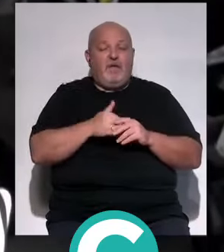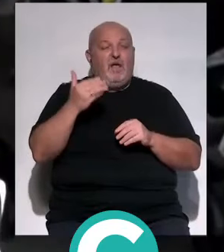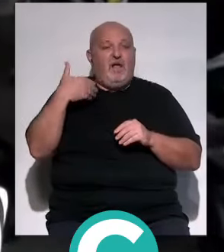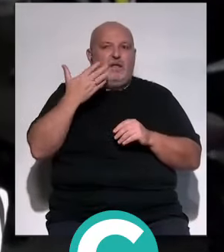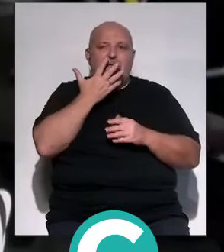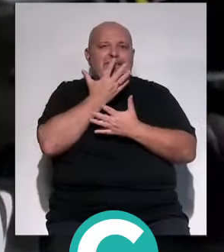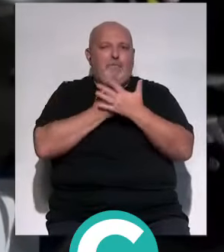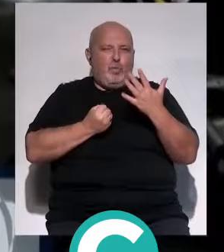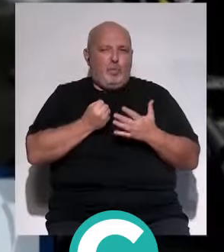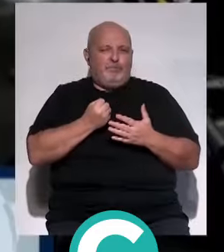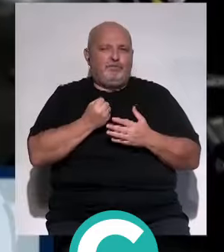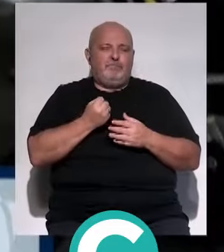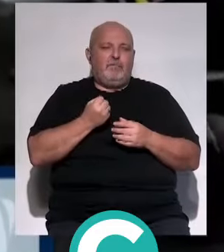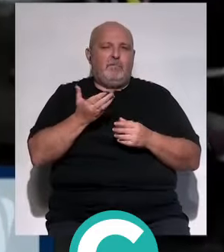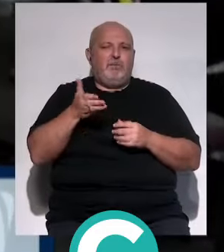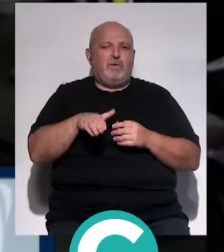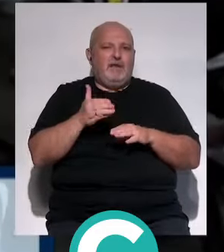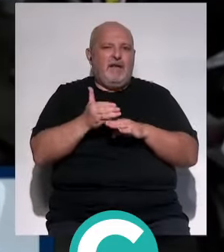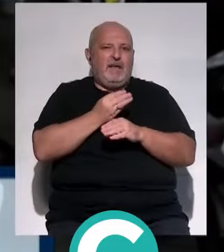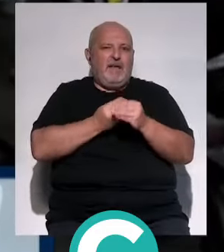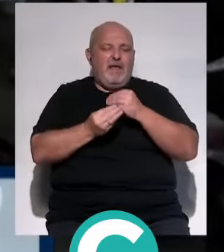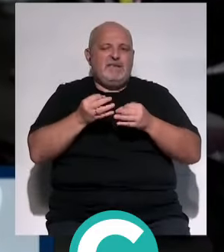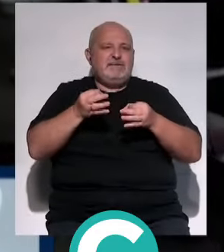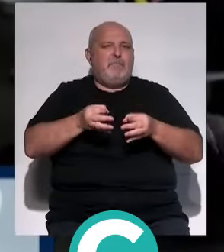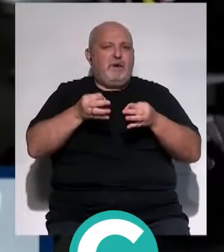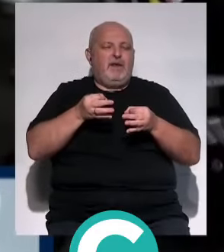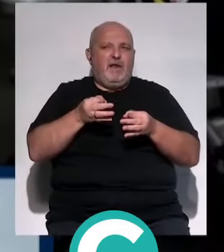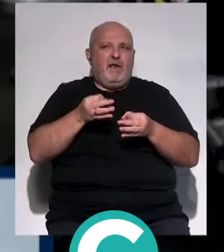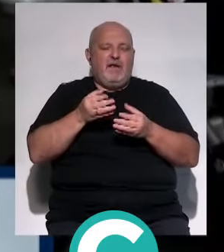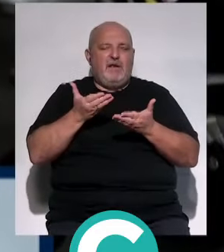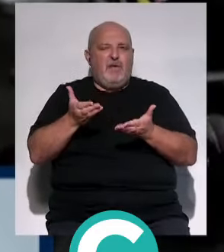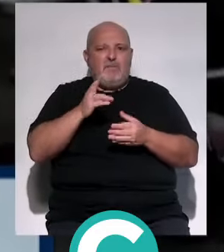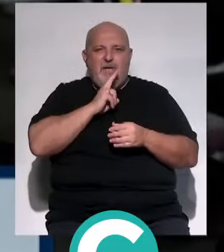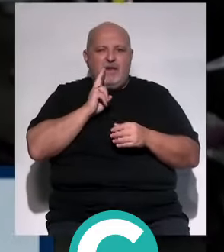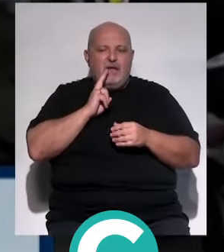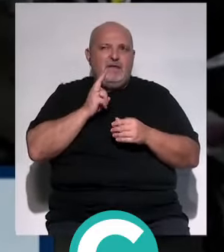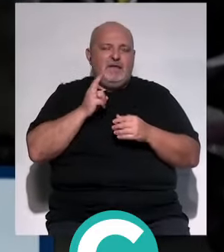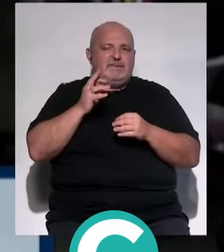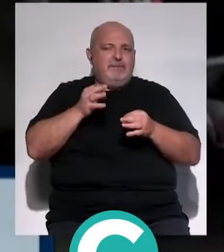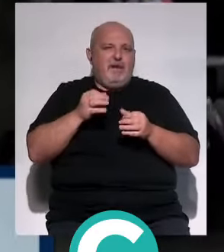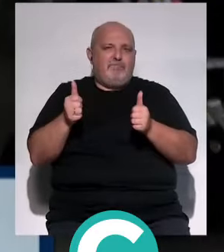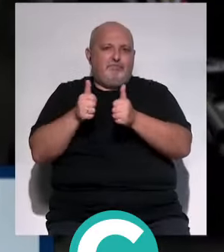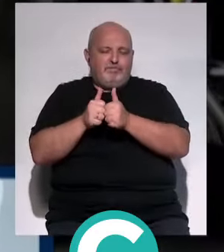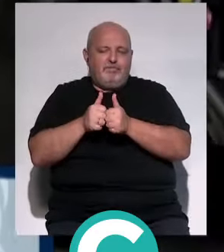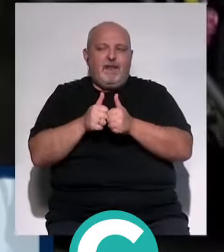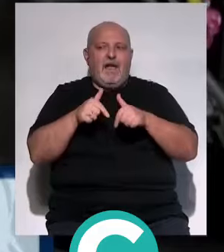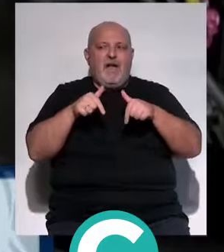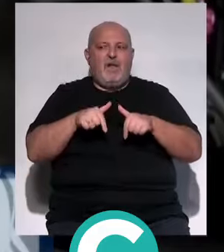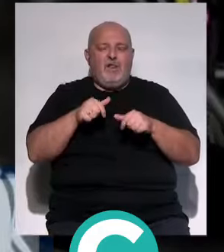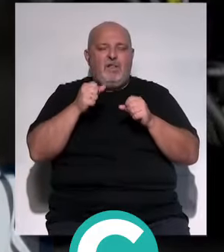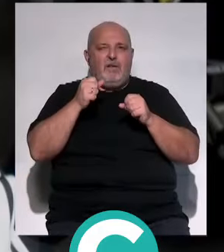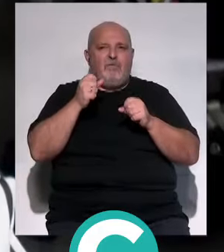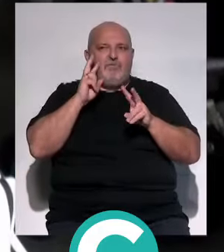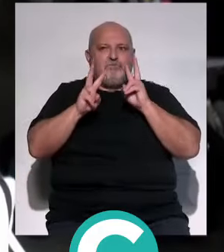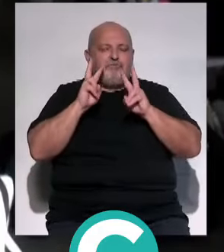tabú hablar de la muerte perinatal. Siempre se ha ayudado a las madres, siempre se ha estado al lado de la madre, pero no se ha dado